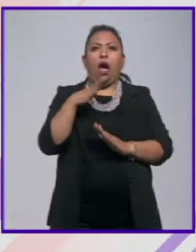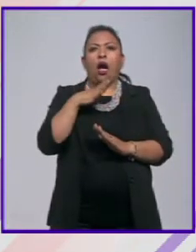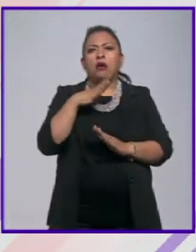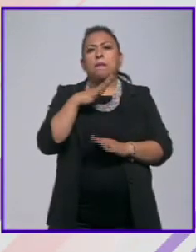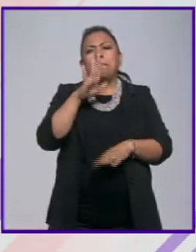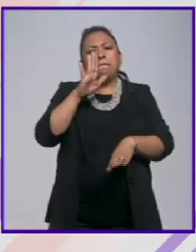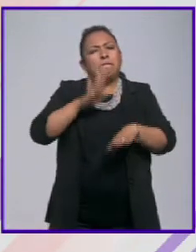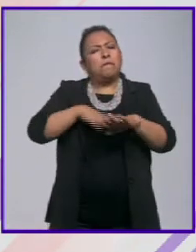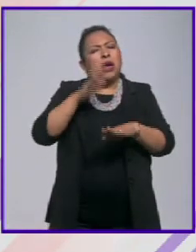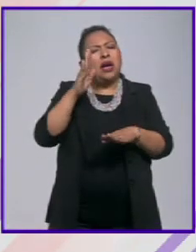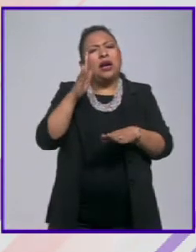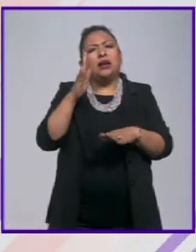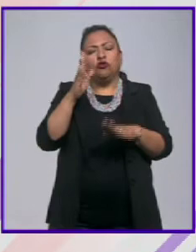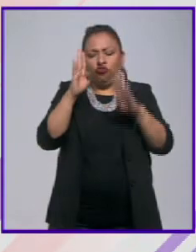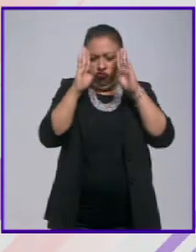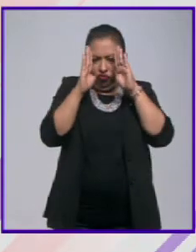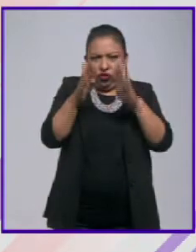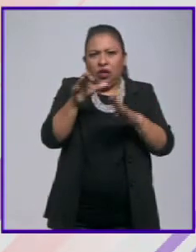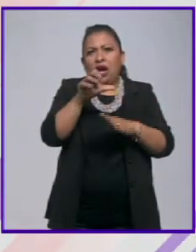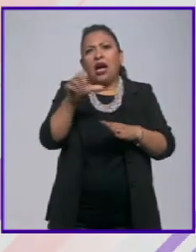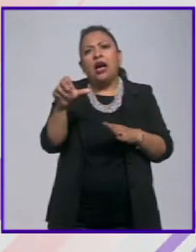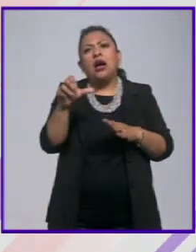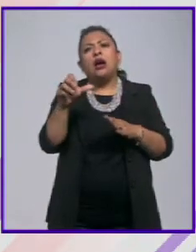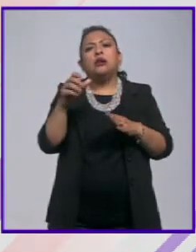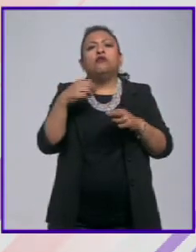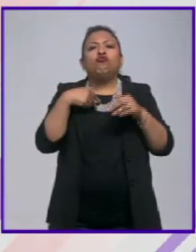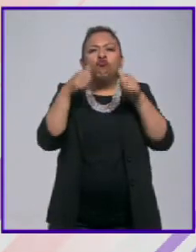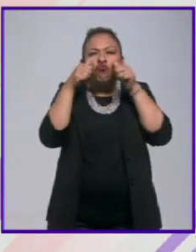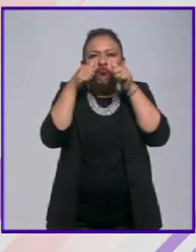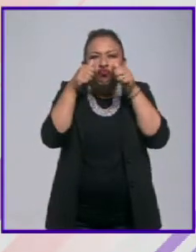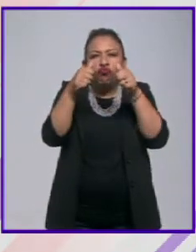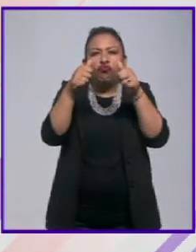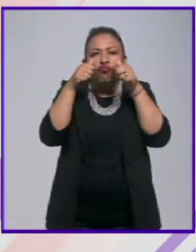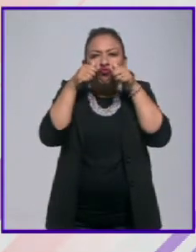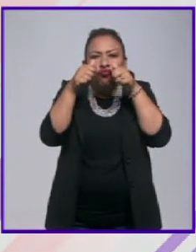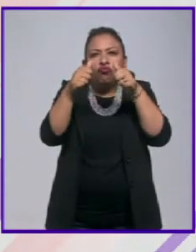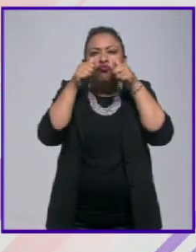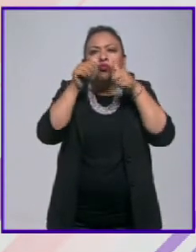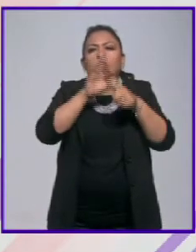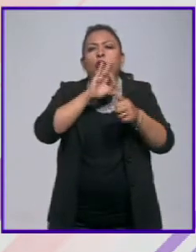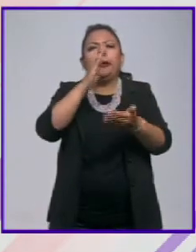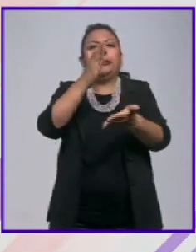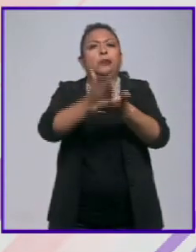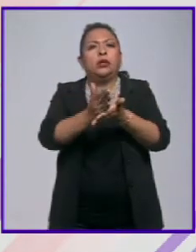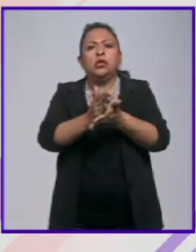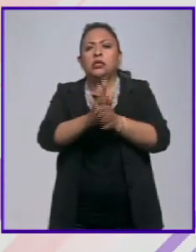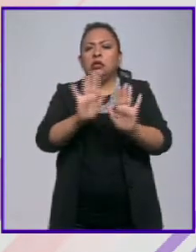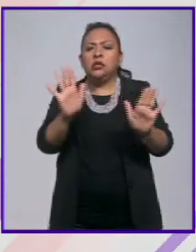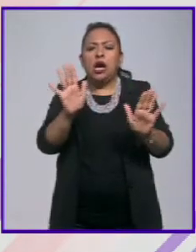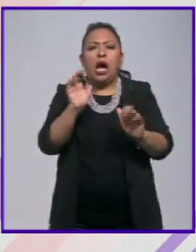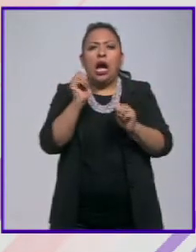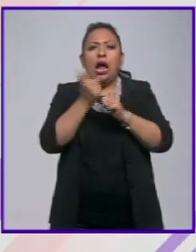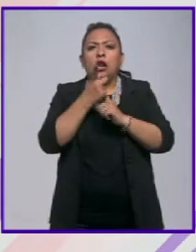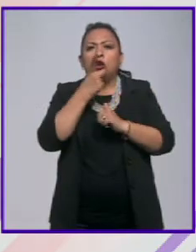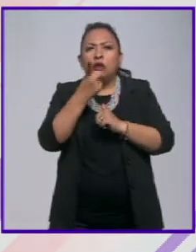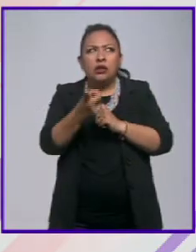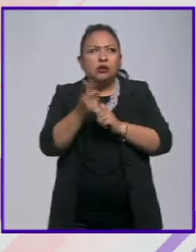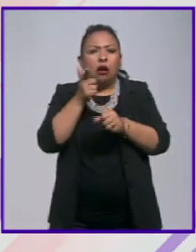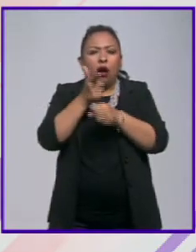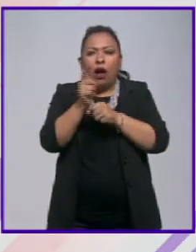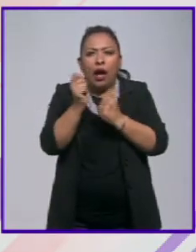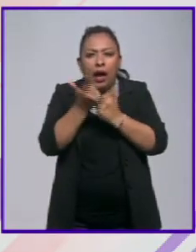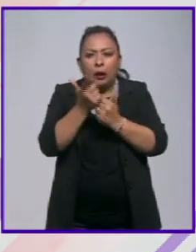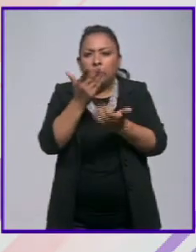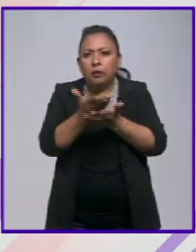todavía más enfocado hacia el escucha y que puede detenerse cuando ya se dijo algo se encontró